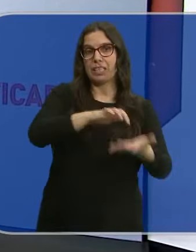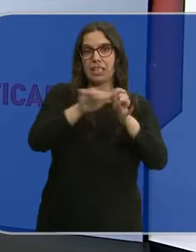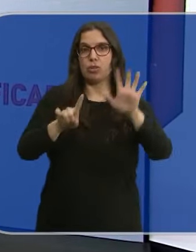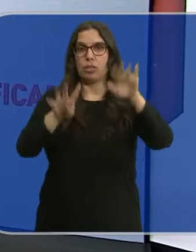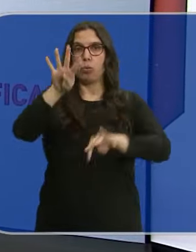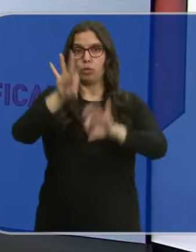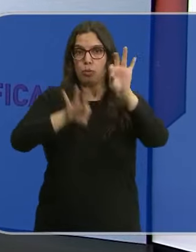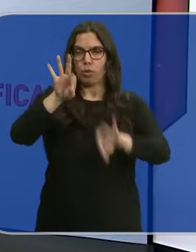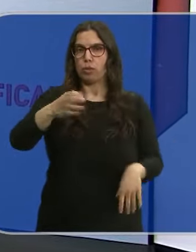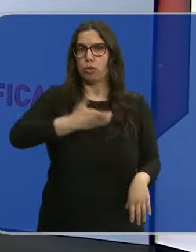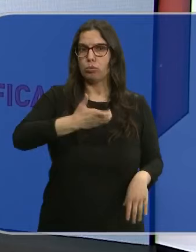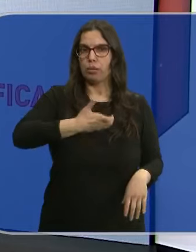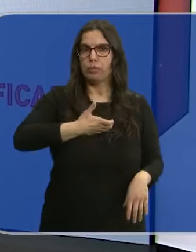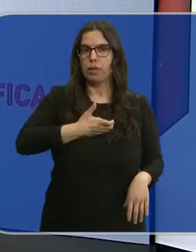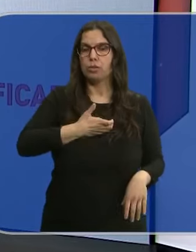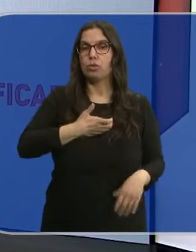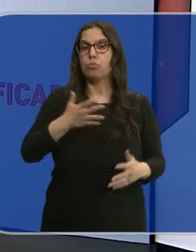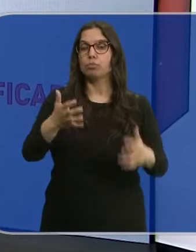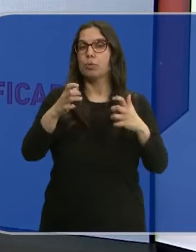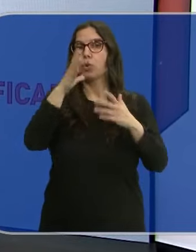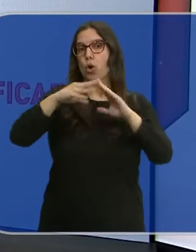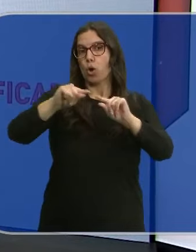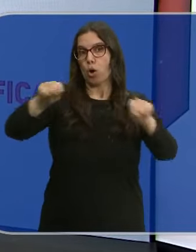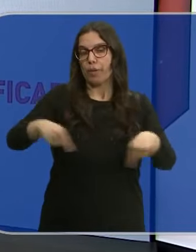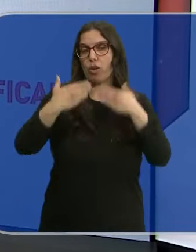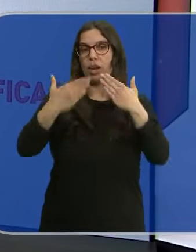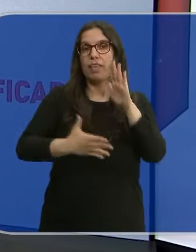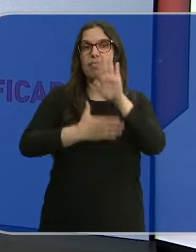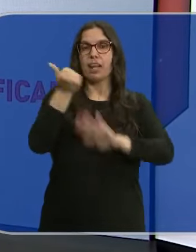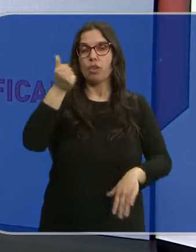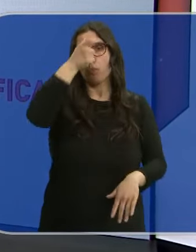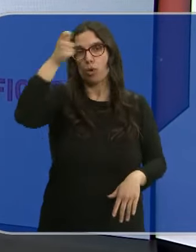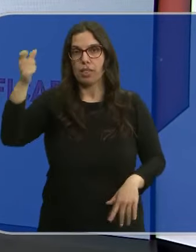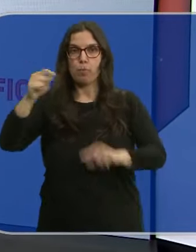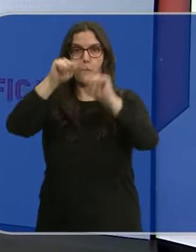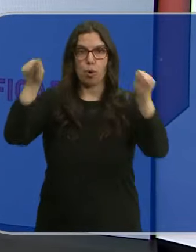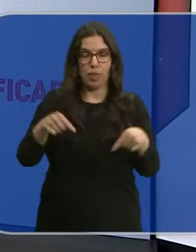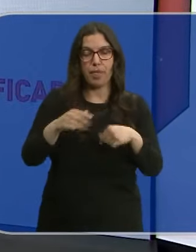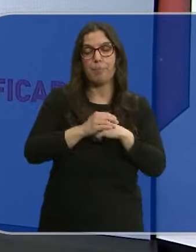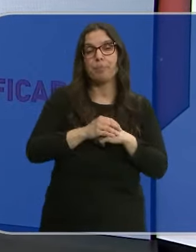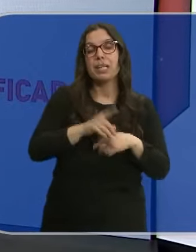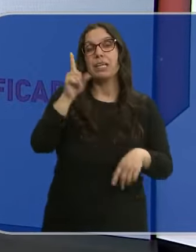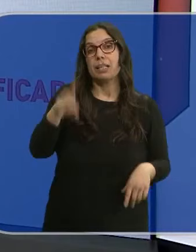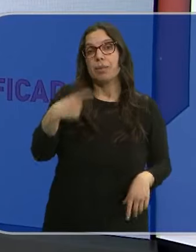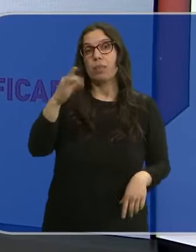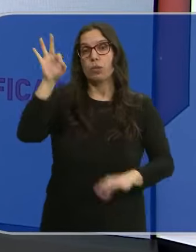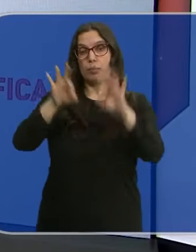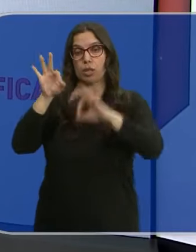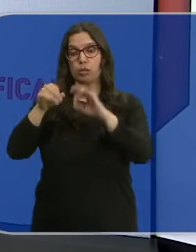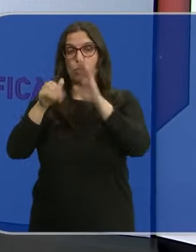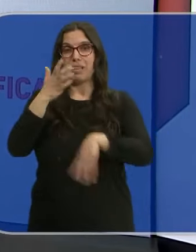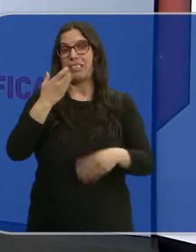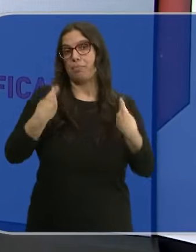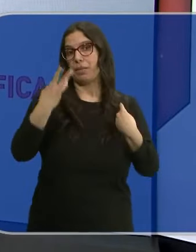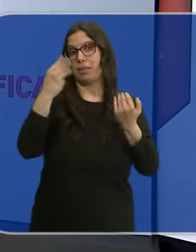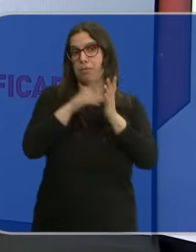el 64% de los ayuntamientos se beneficia de un convenio a través de la Federación de Municipios y Provincias. Por otro lado, más de la mitad de los municipios